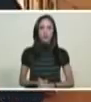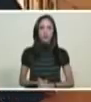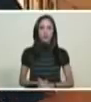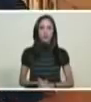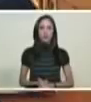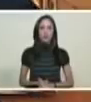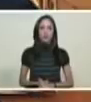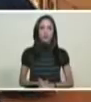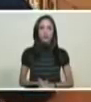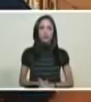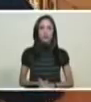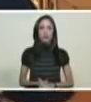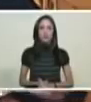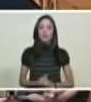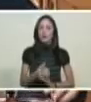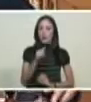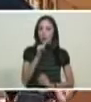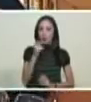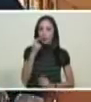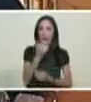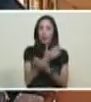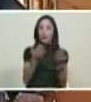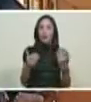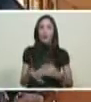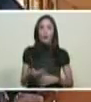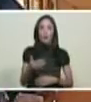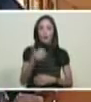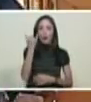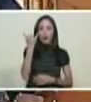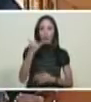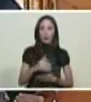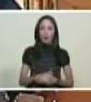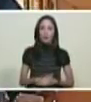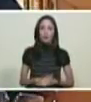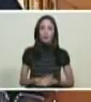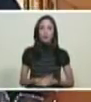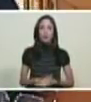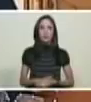ratificar algo muy importante porque sé que se han